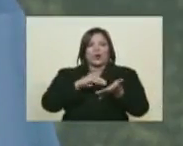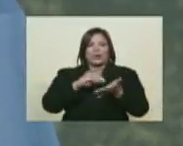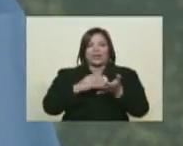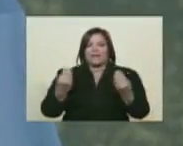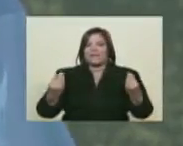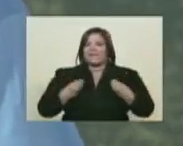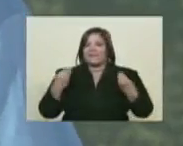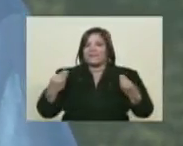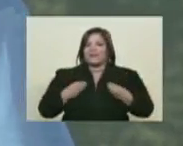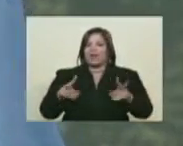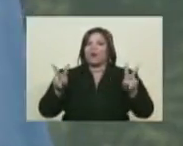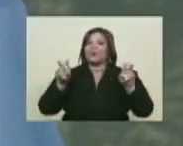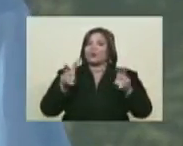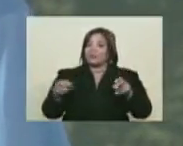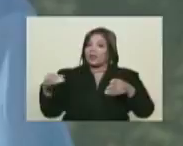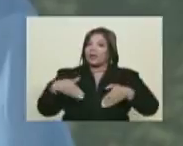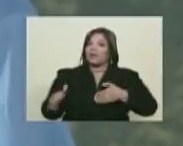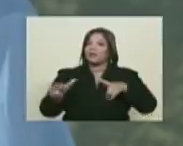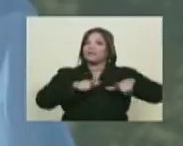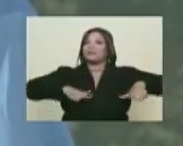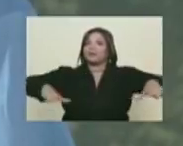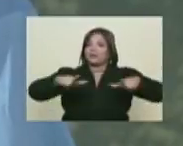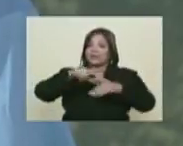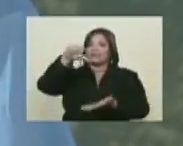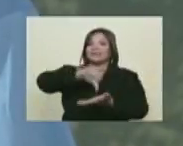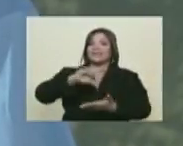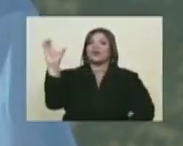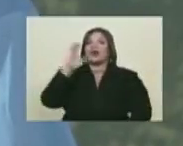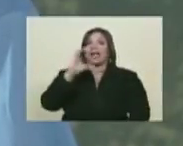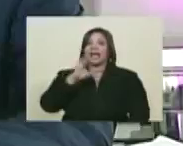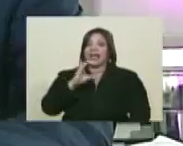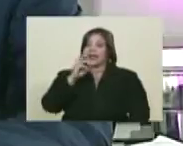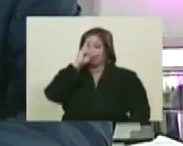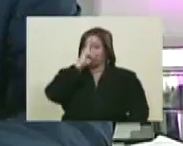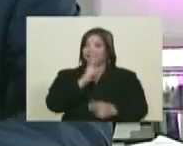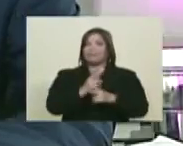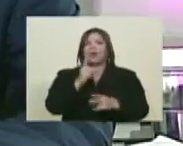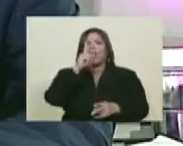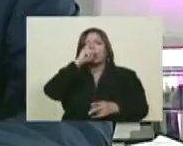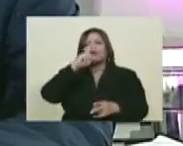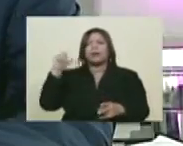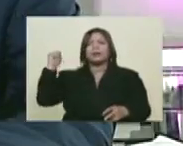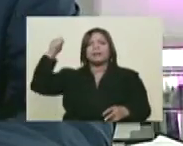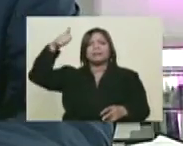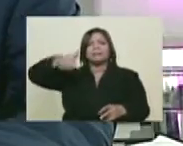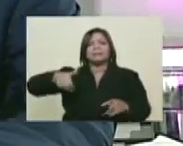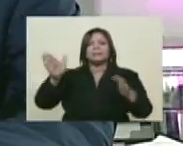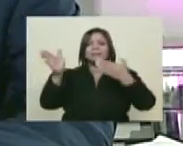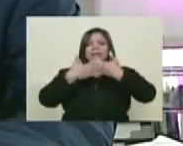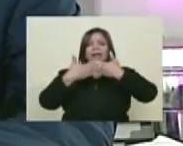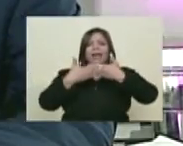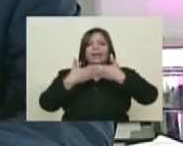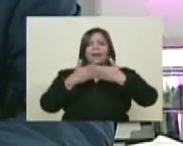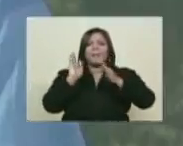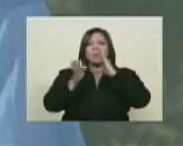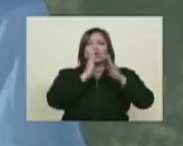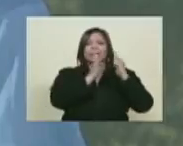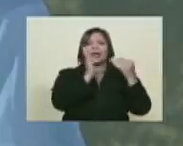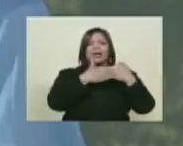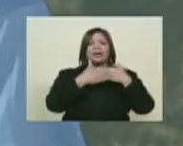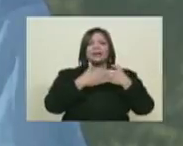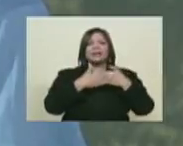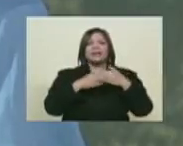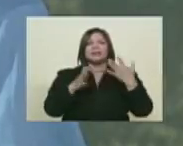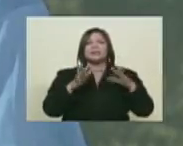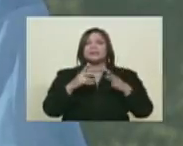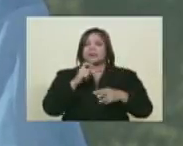vida nuevamente a una parte del centro de Caracas, que lo merece muchísimo. ¿Cuántos años pasó esa biblioteca cerrada, este edificio de biblioteca? Esa biblioteca